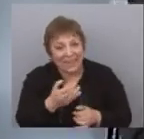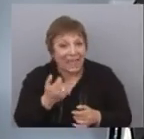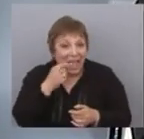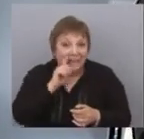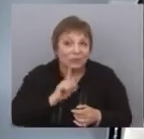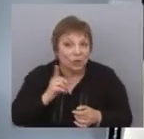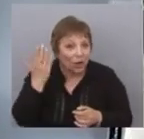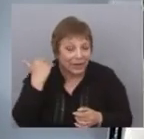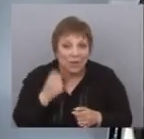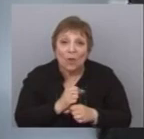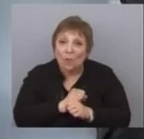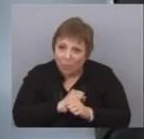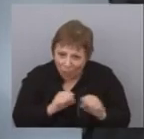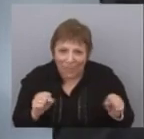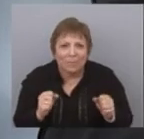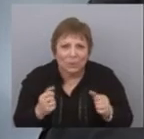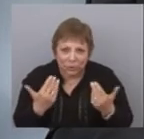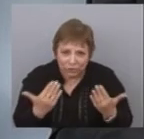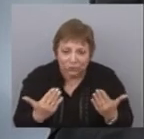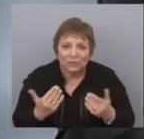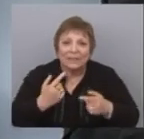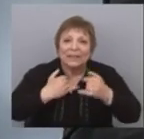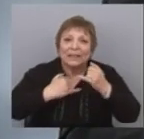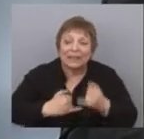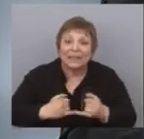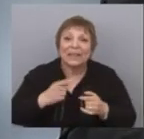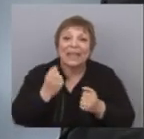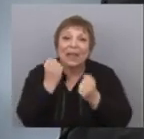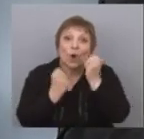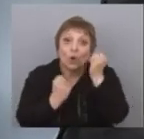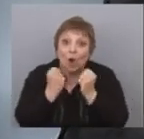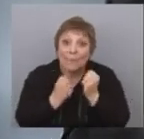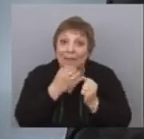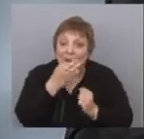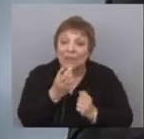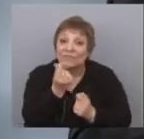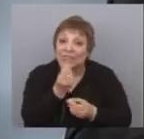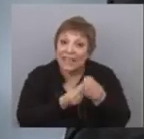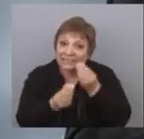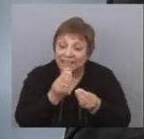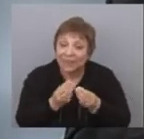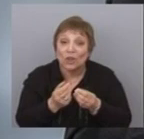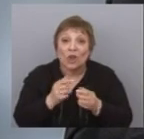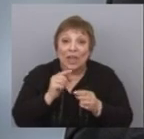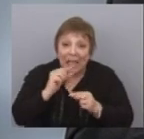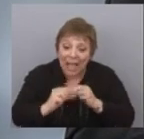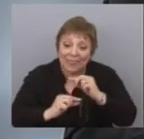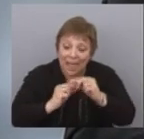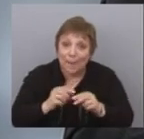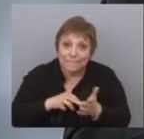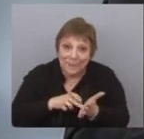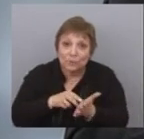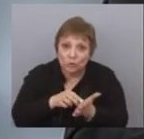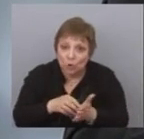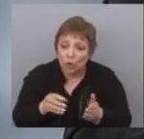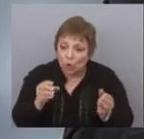Astori, podemos porque pudimos, como lo hemos hecho, desde el punto de vista económico y financiero se va a ir acompañando ese proceso en la medida que sea